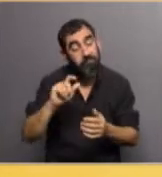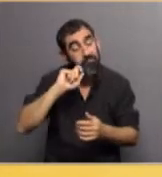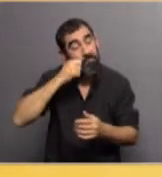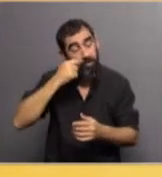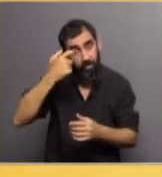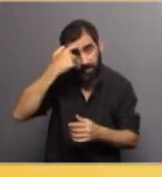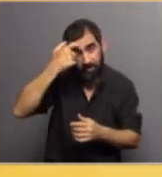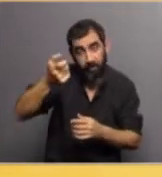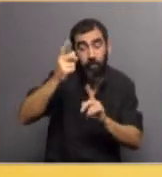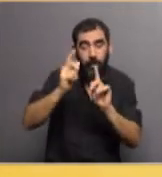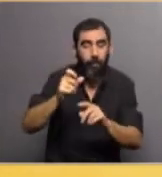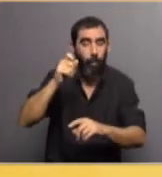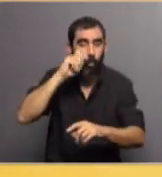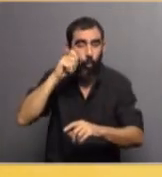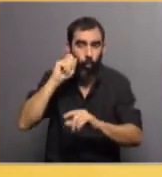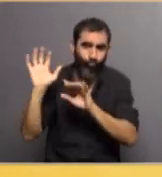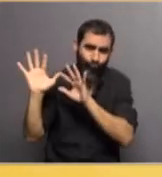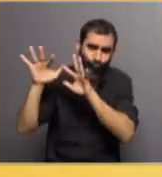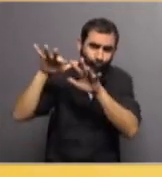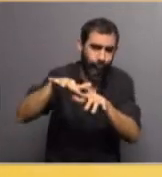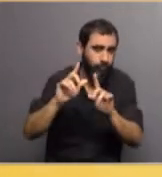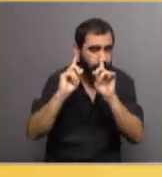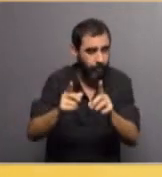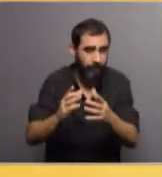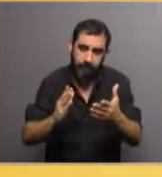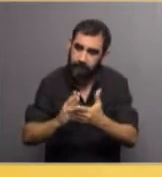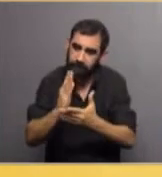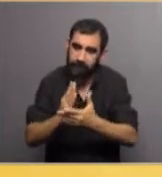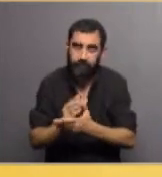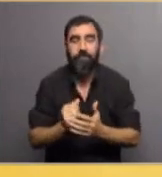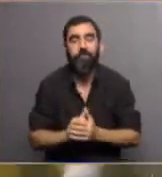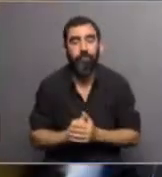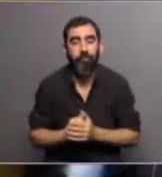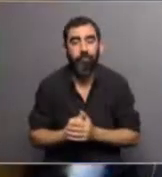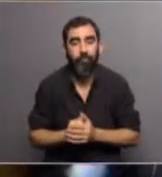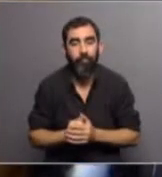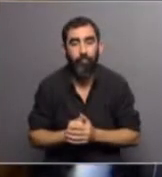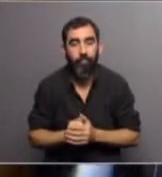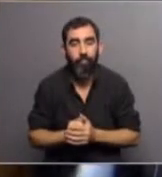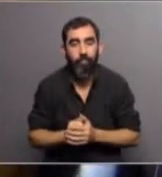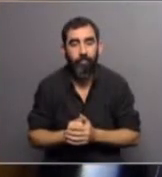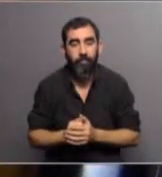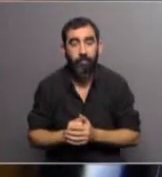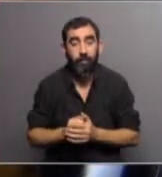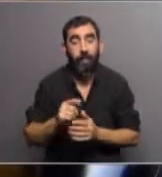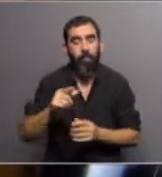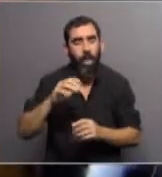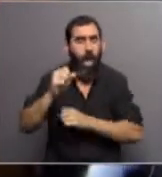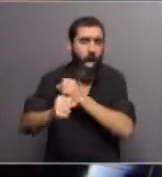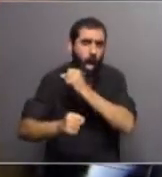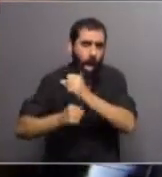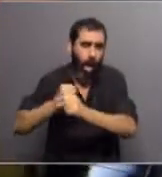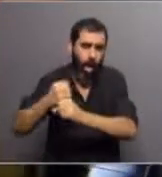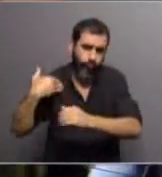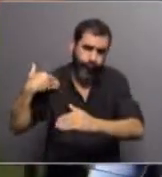científica, pero también turística, como Daniel lo va a contar ahora. Y en realidad después de décadas de,